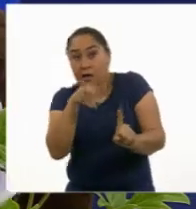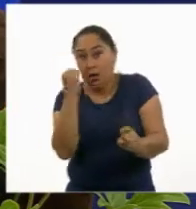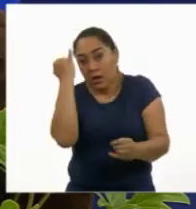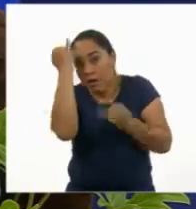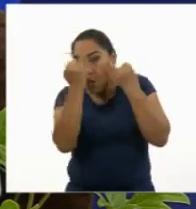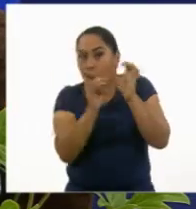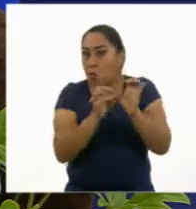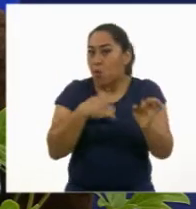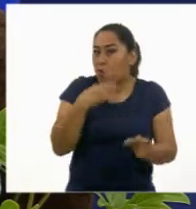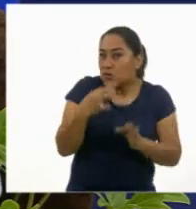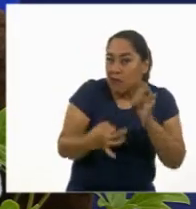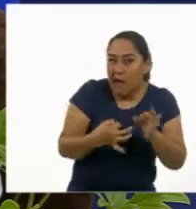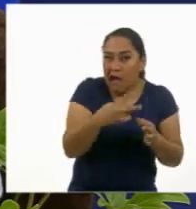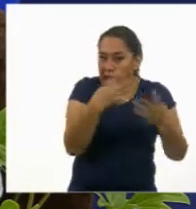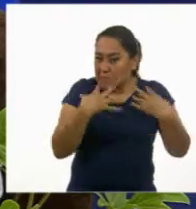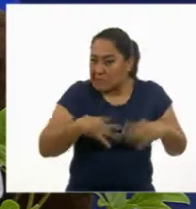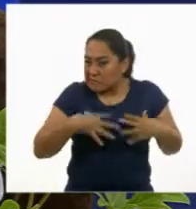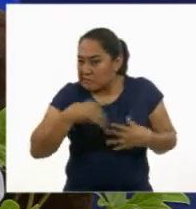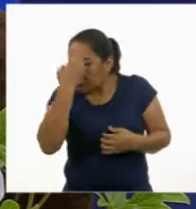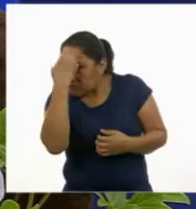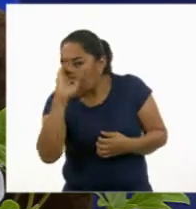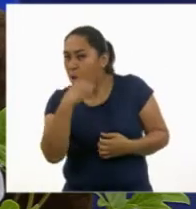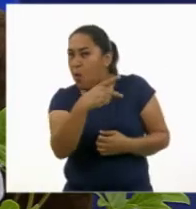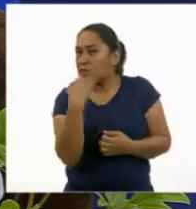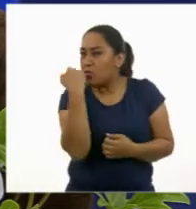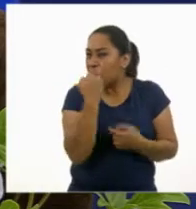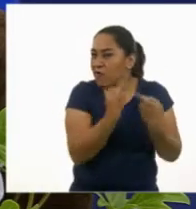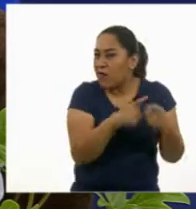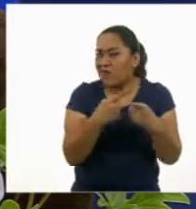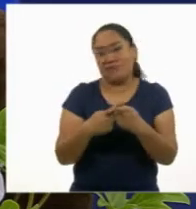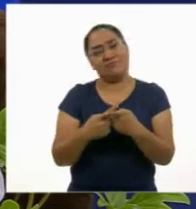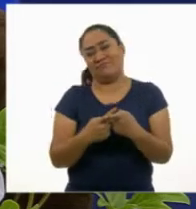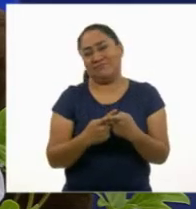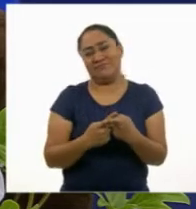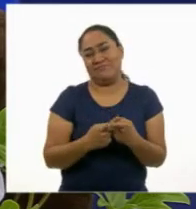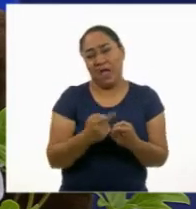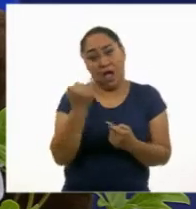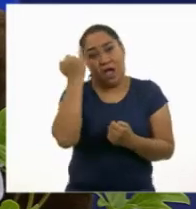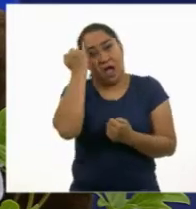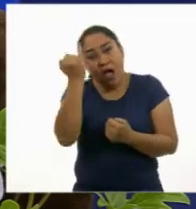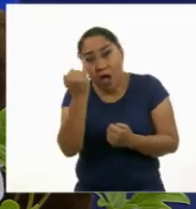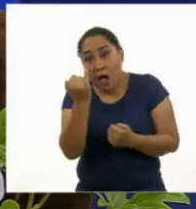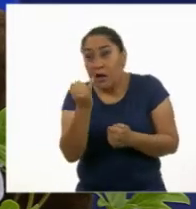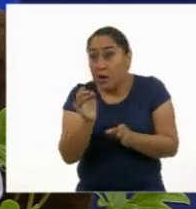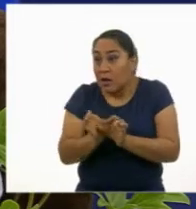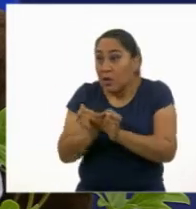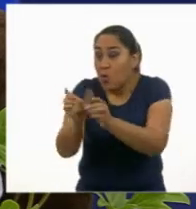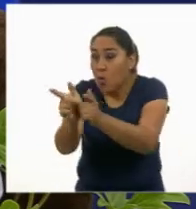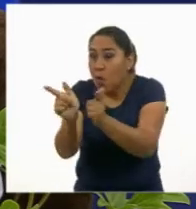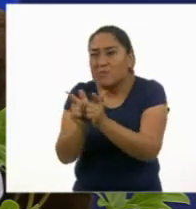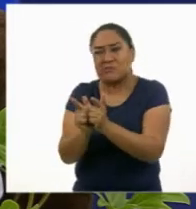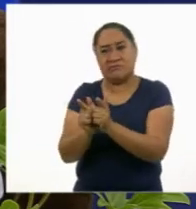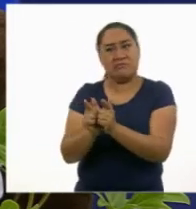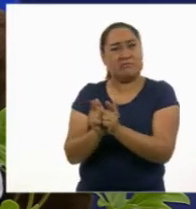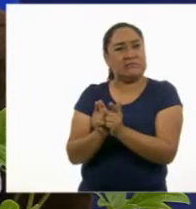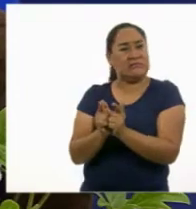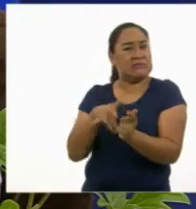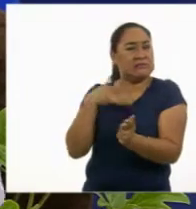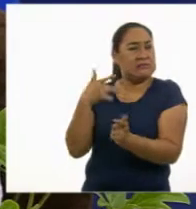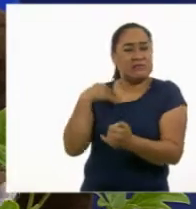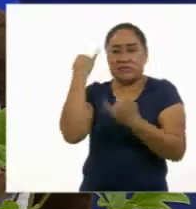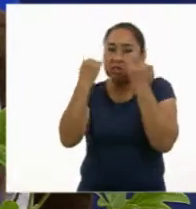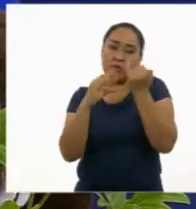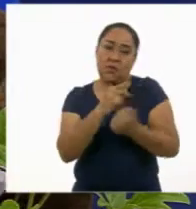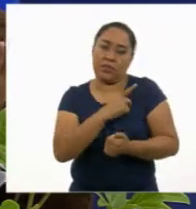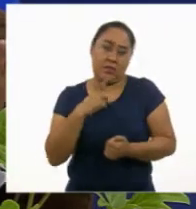vestir y por su manera de hablar. No pongas estereotipos a las personas por el grupo social al que pertenece. En